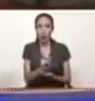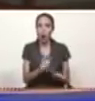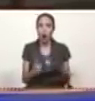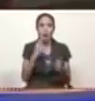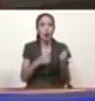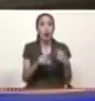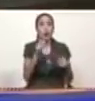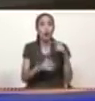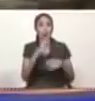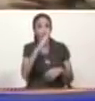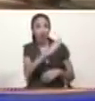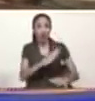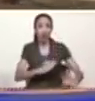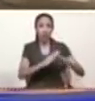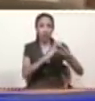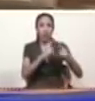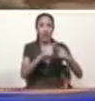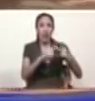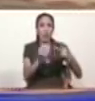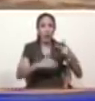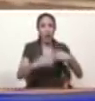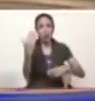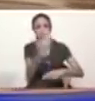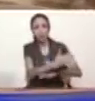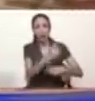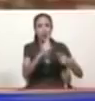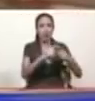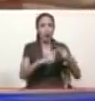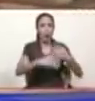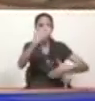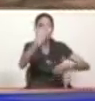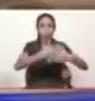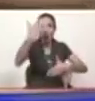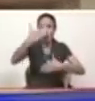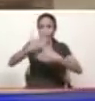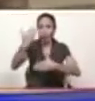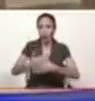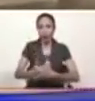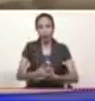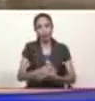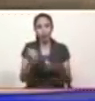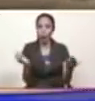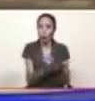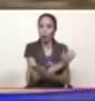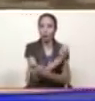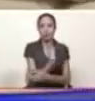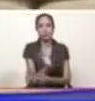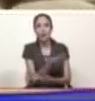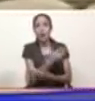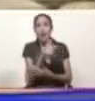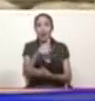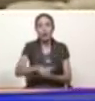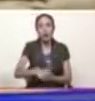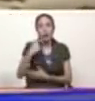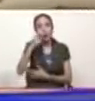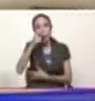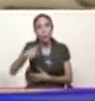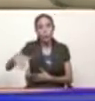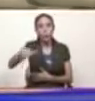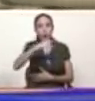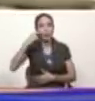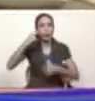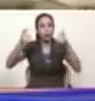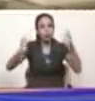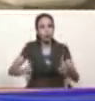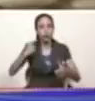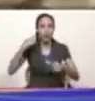cuentas saboteándonos las compras pero aquí está el pueblo de Zamora el pueblo campesino el pueblo